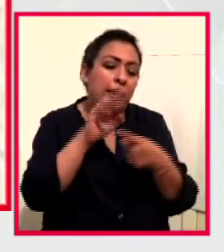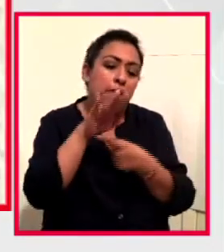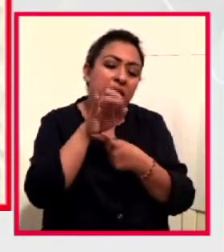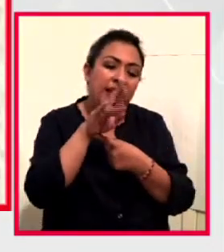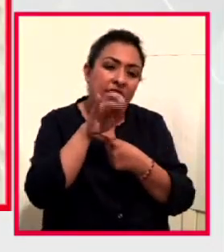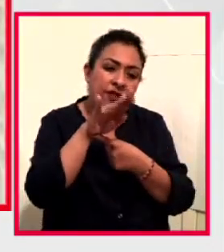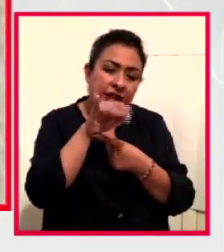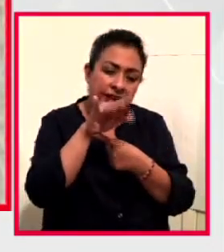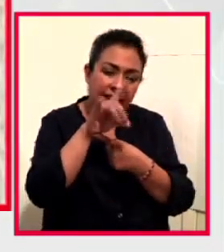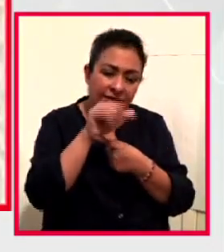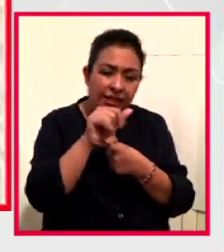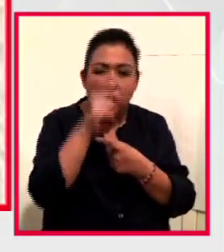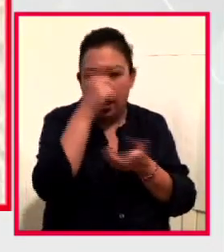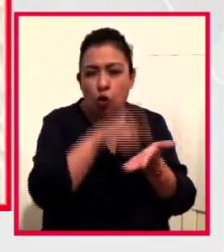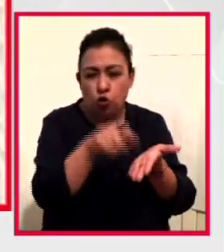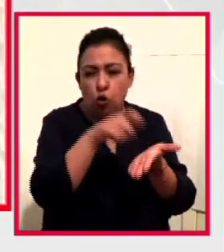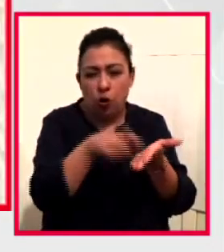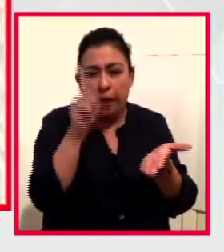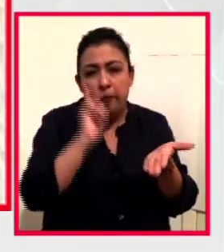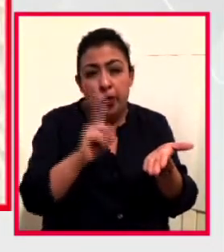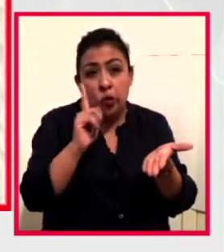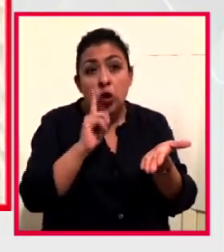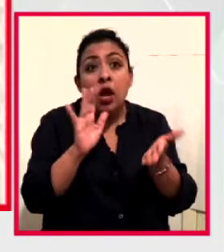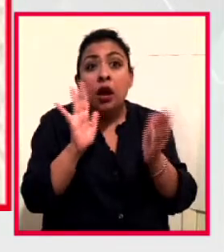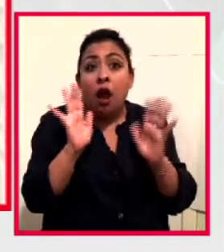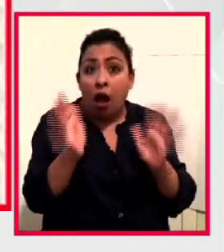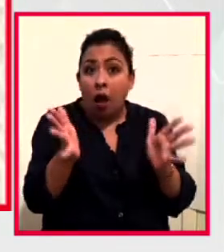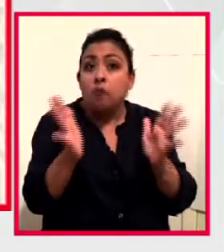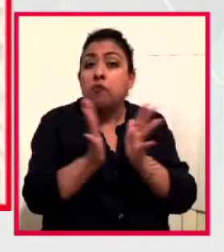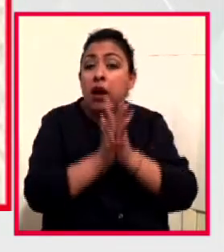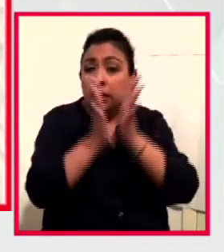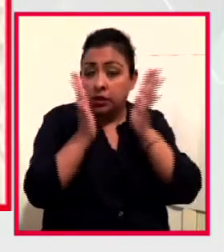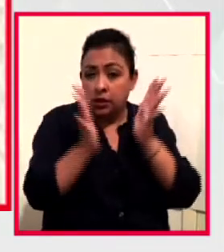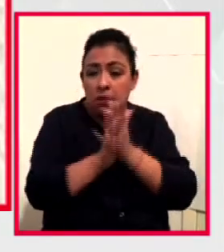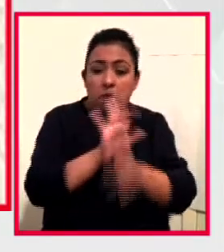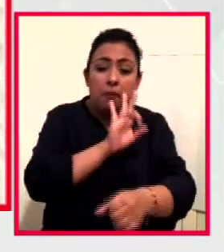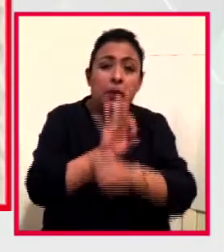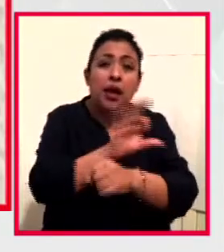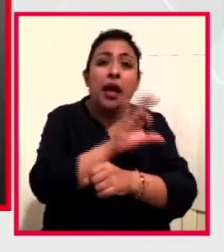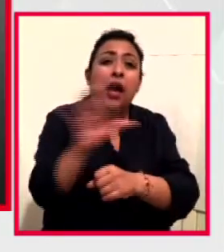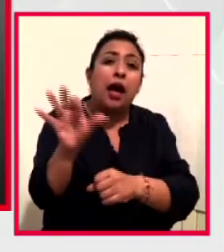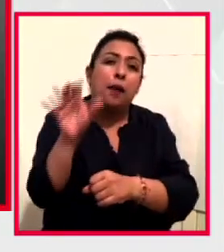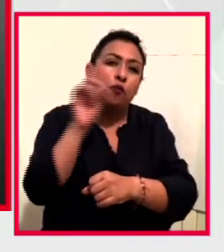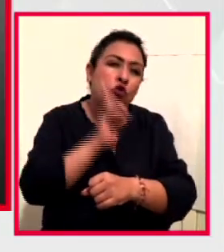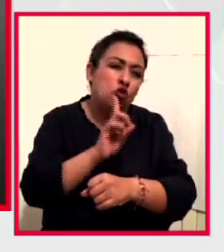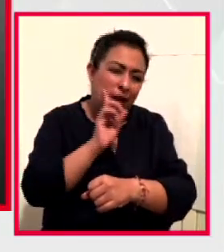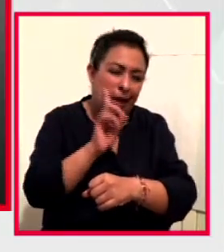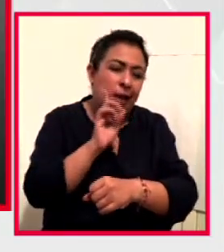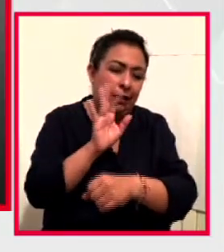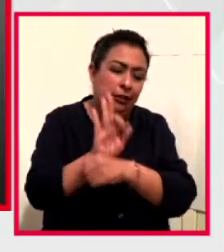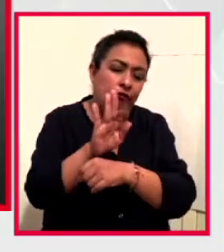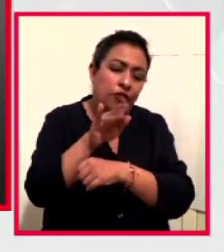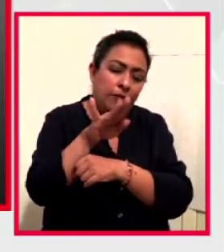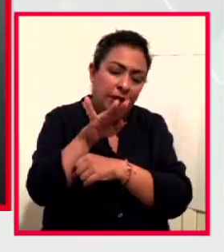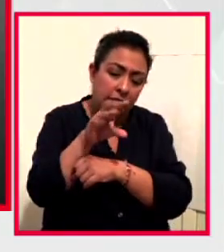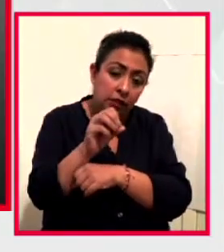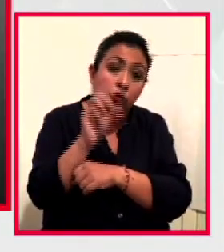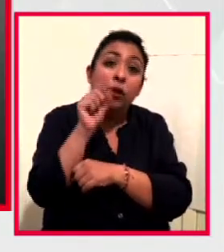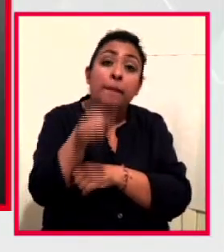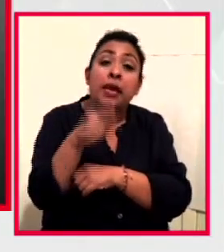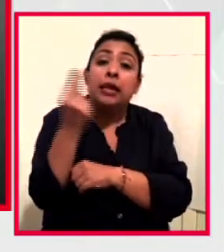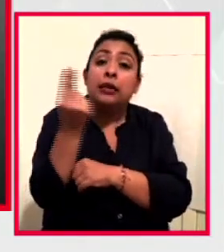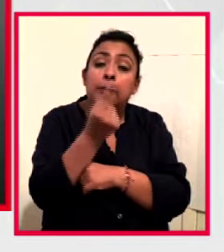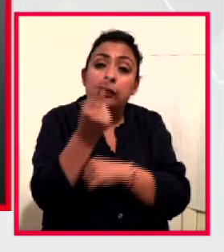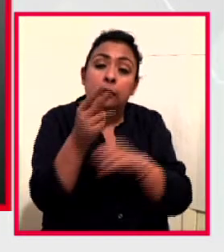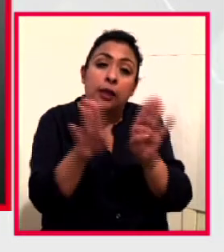una autora que ha militado muchísimo desde el lado del feminismo y desde el lado de la necesidad de